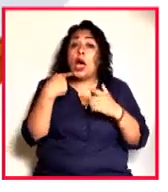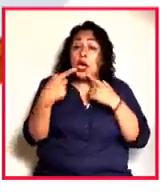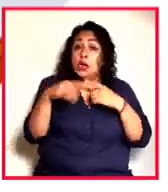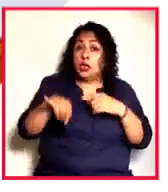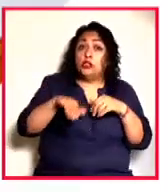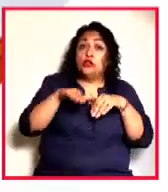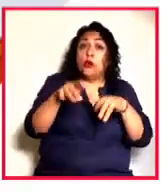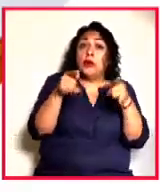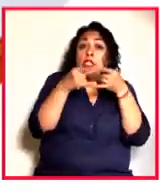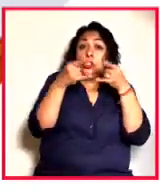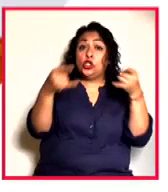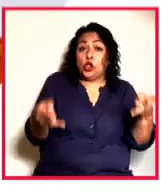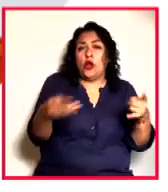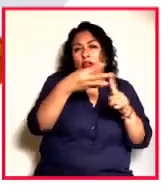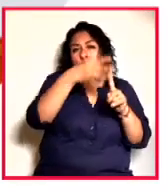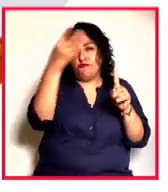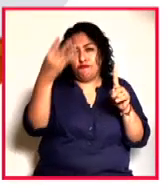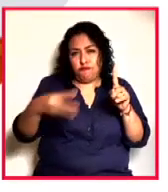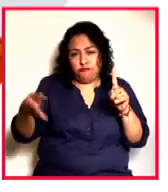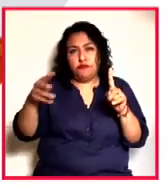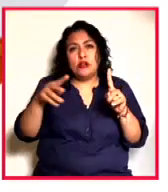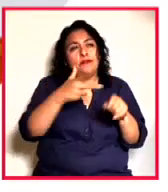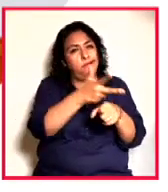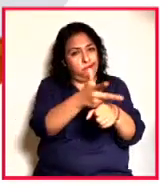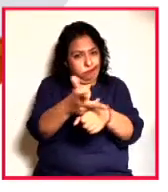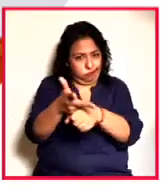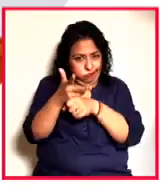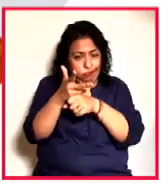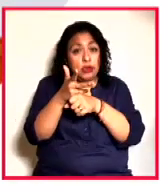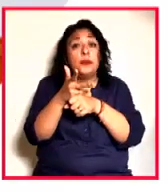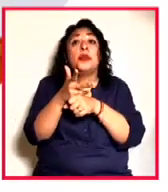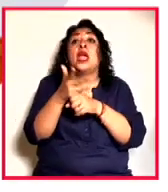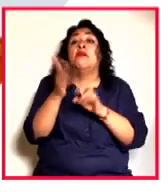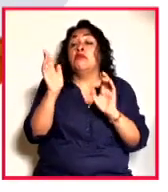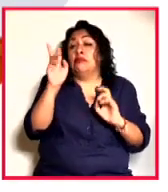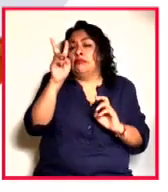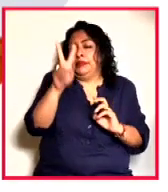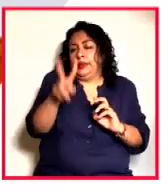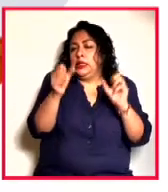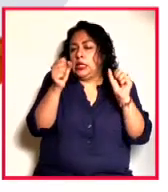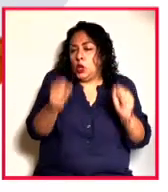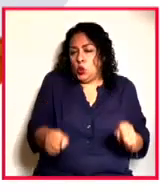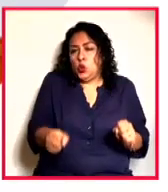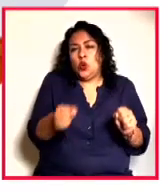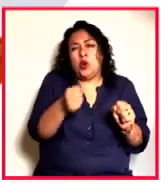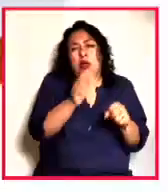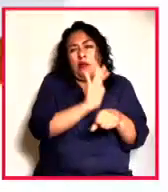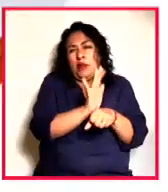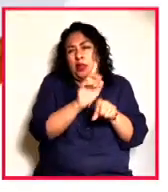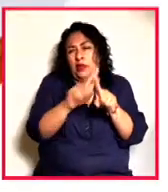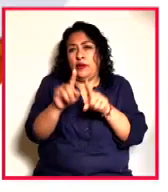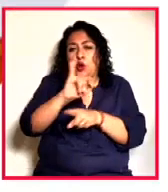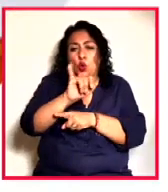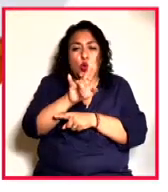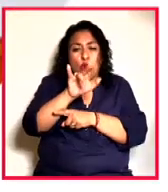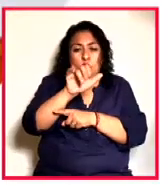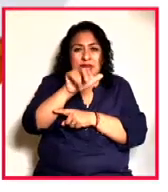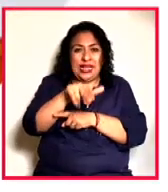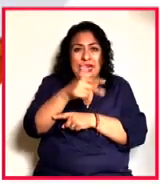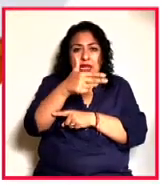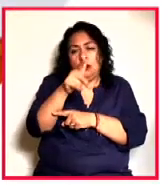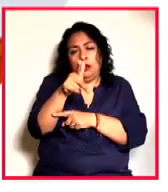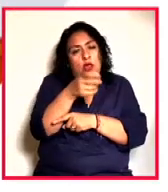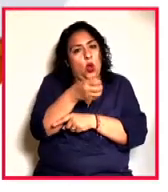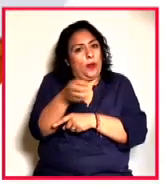a las historias de diversidad sexual llevadas al cine. Sin lugar a dudas, la filmografía de Julián Hernández es un referente obligado,